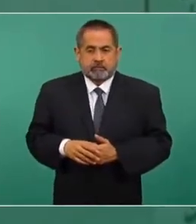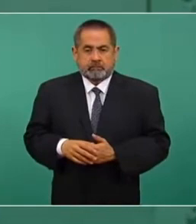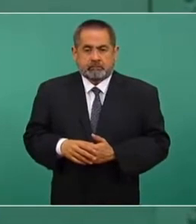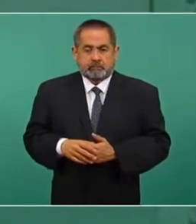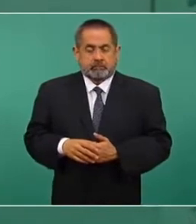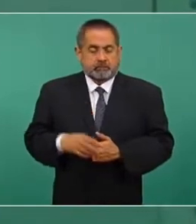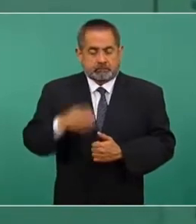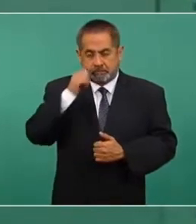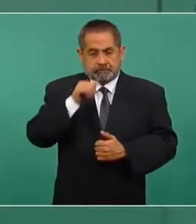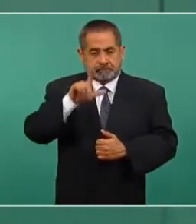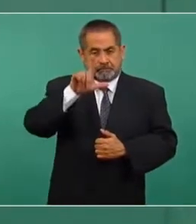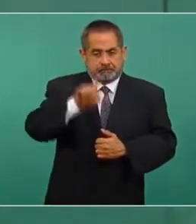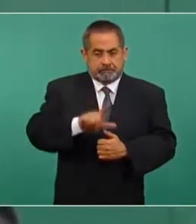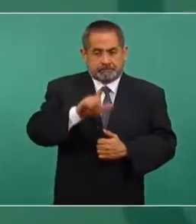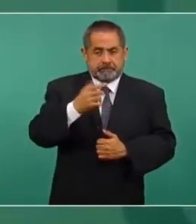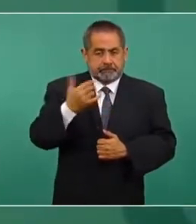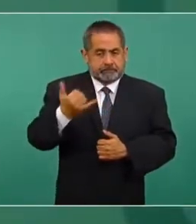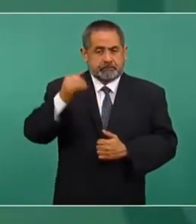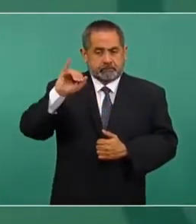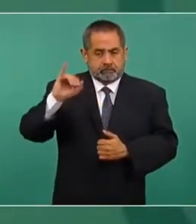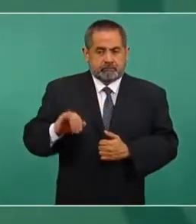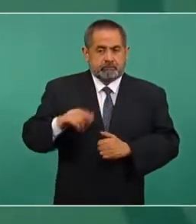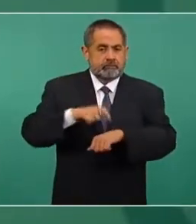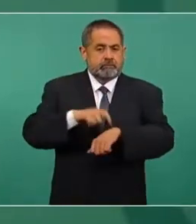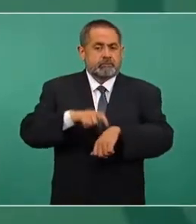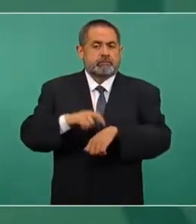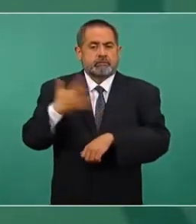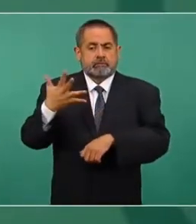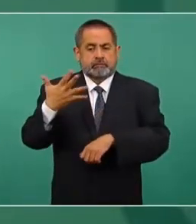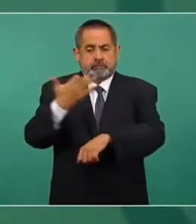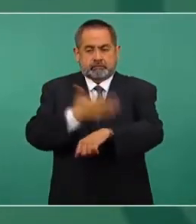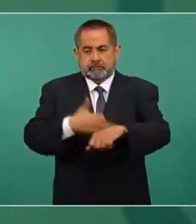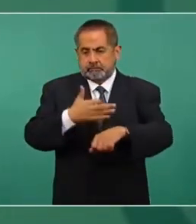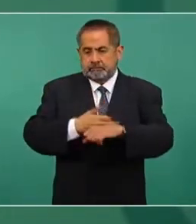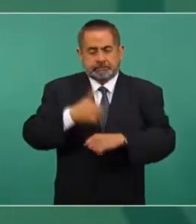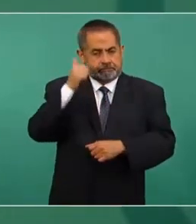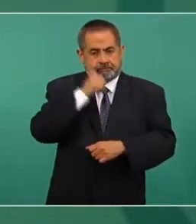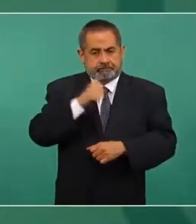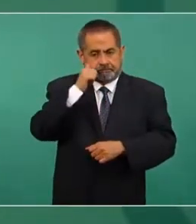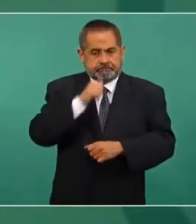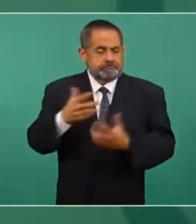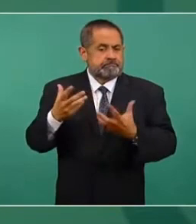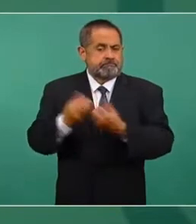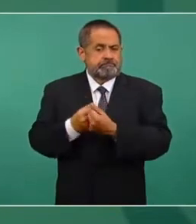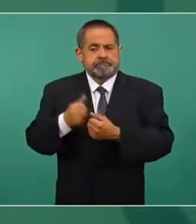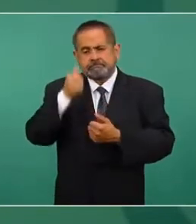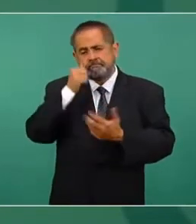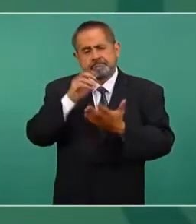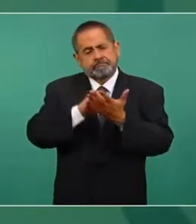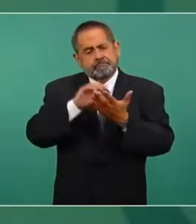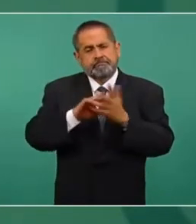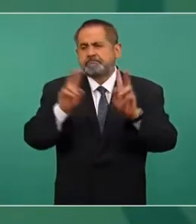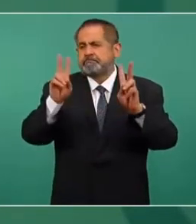Lunes y jueves, a las cinco de la tarde. Y tenemos siempre una agenda.